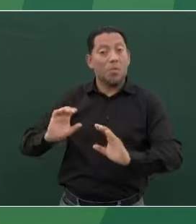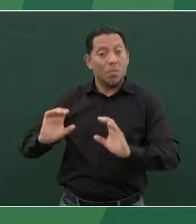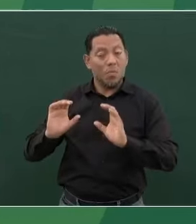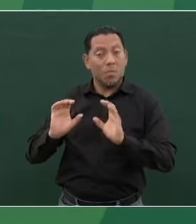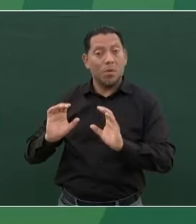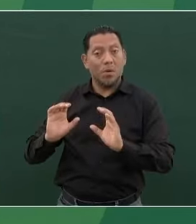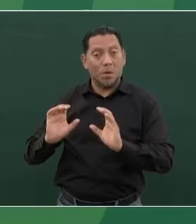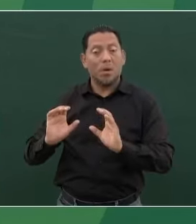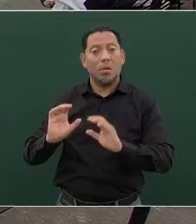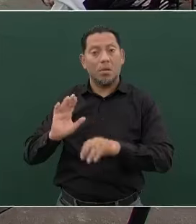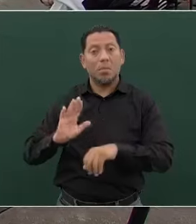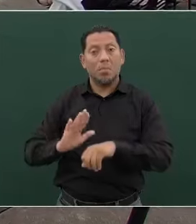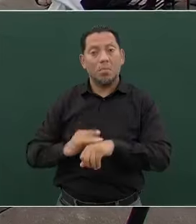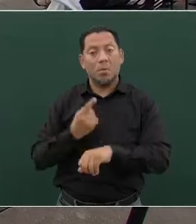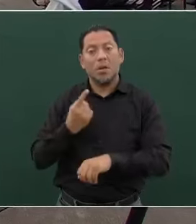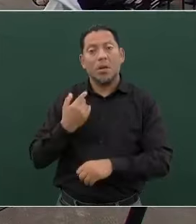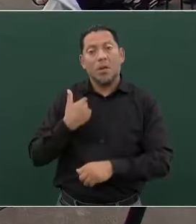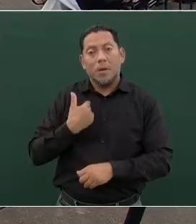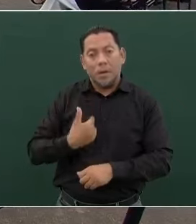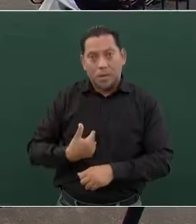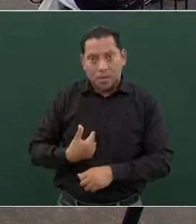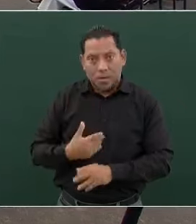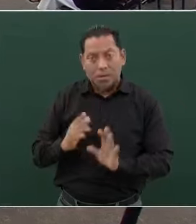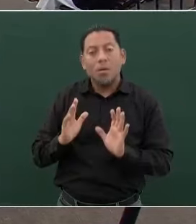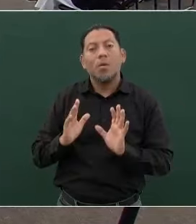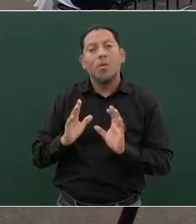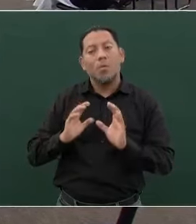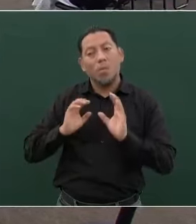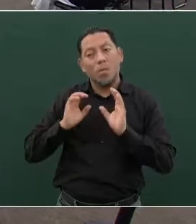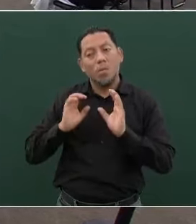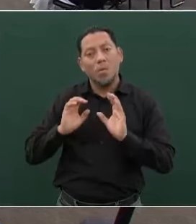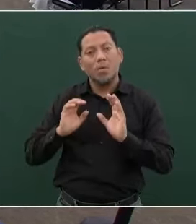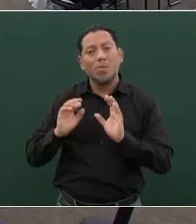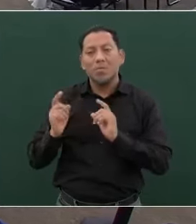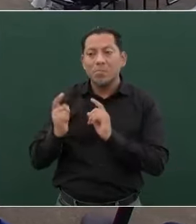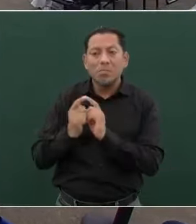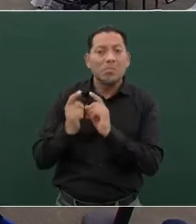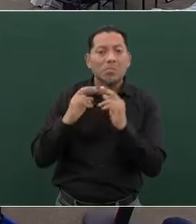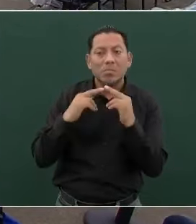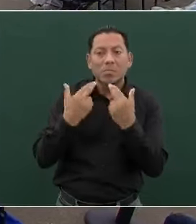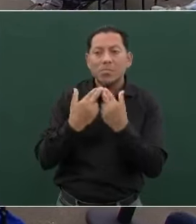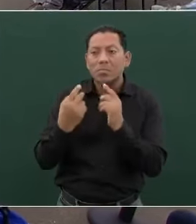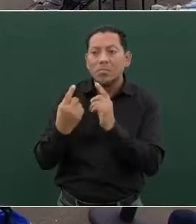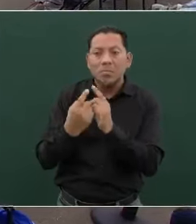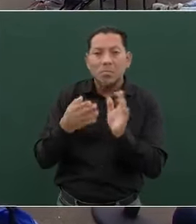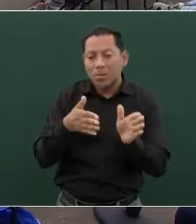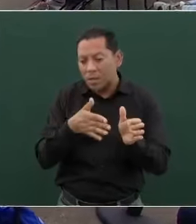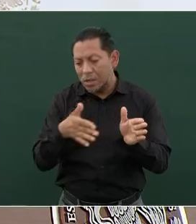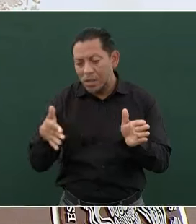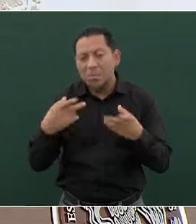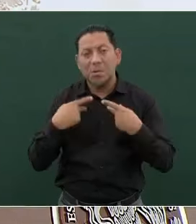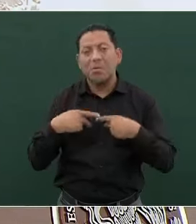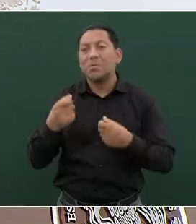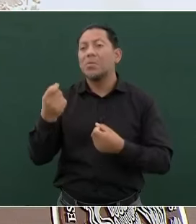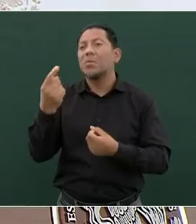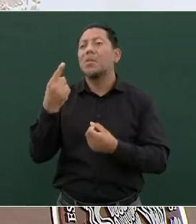yo trato de no reunirme mucho con cierta gente,